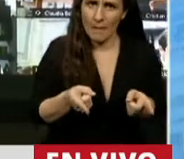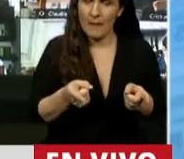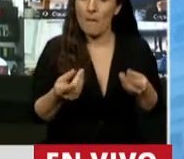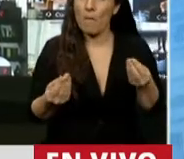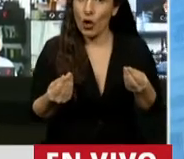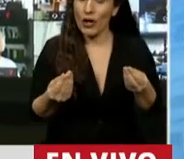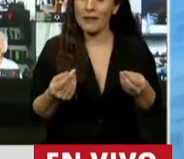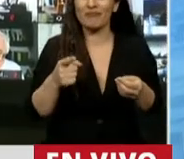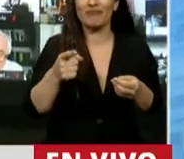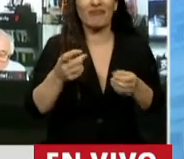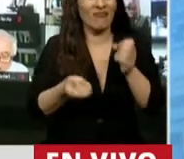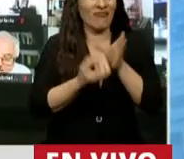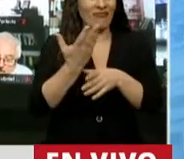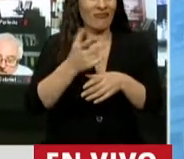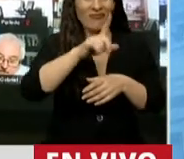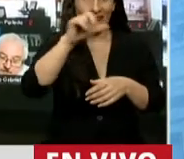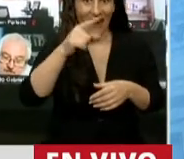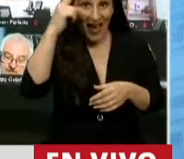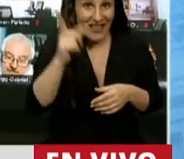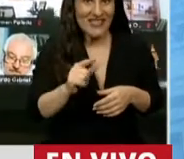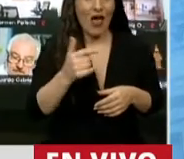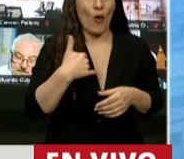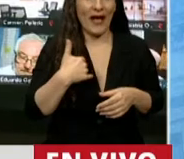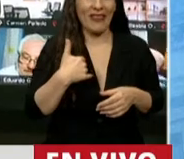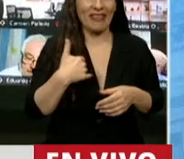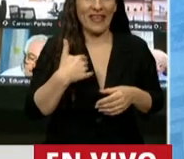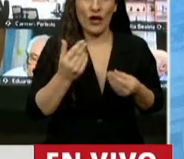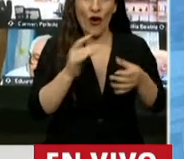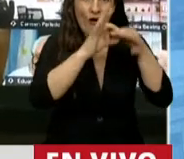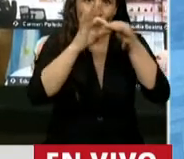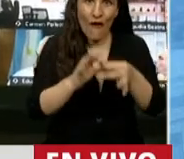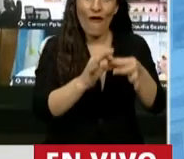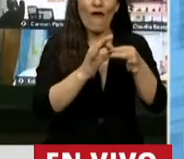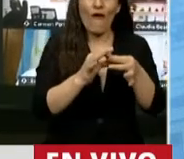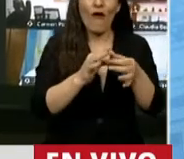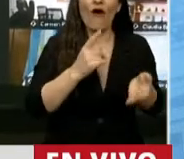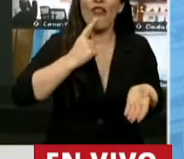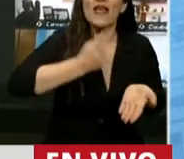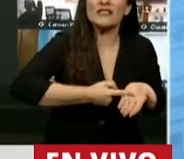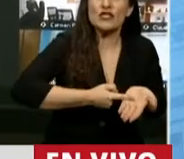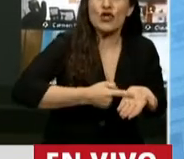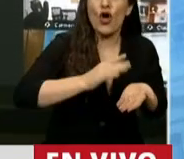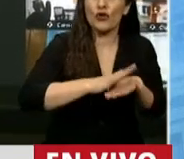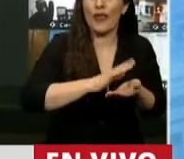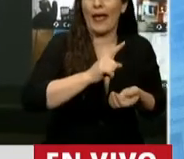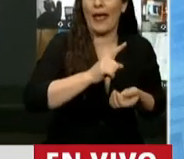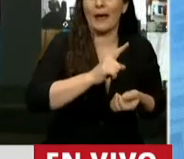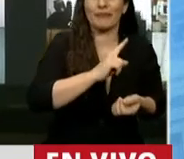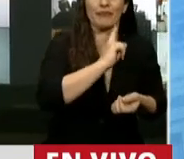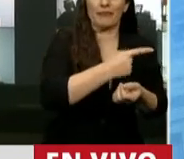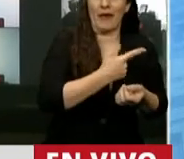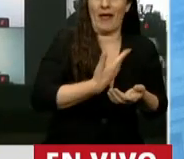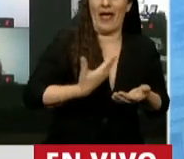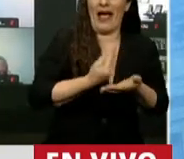Estado argentino, desde cada una de las decisiones que se toman desde los poderes ejecutivos en las últimas